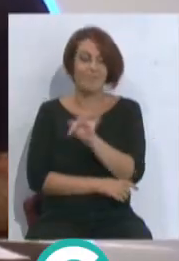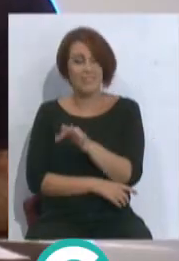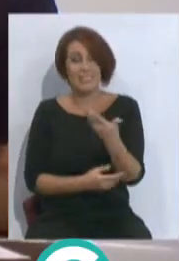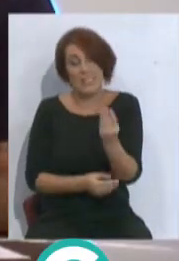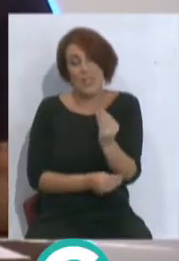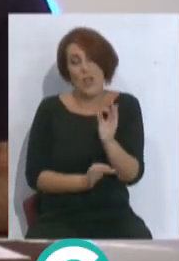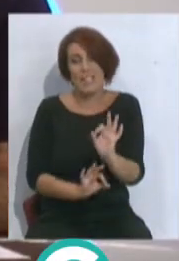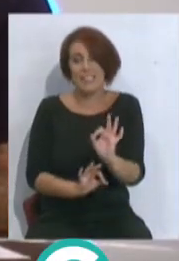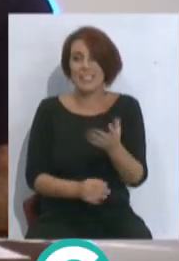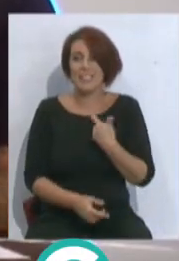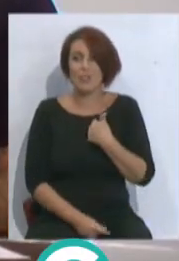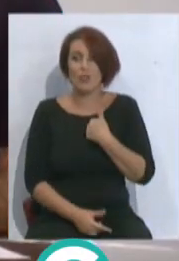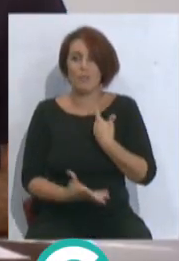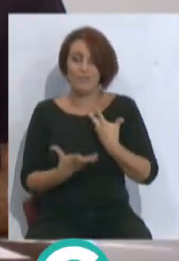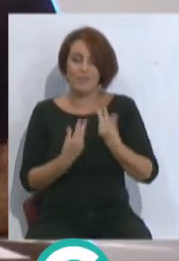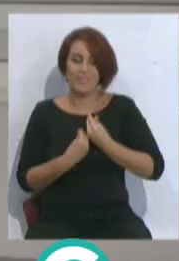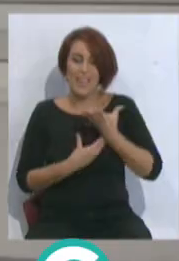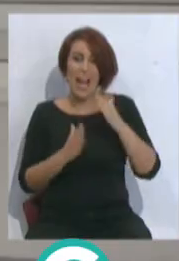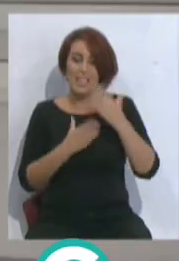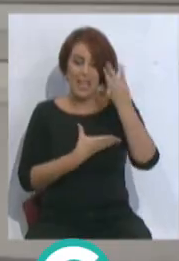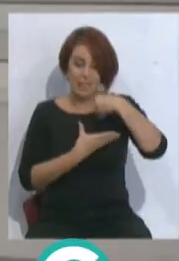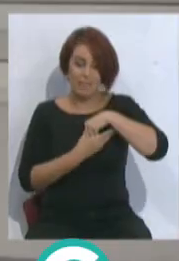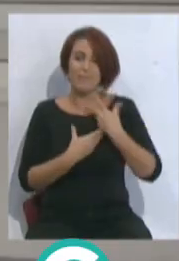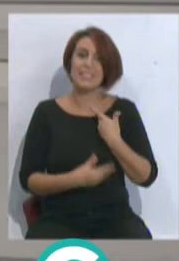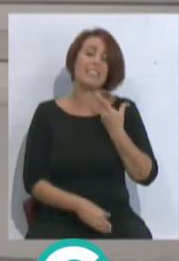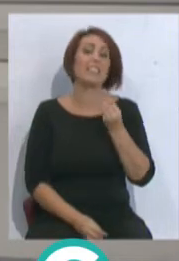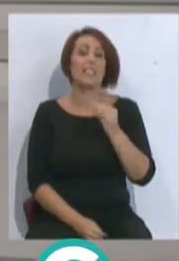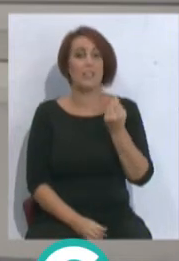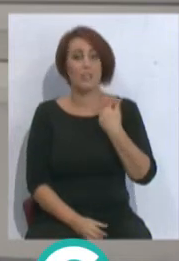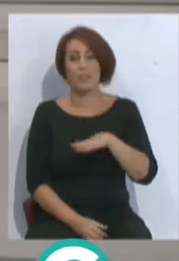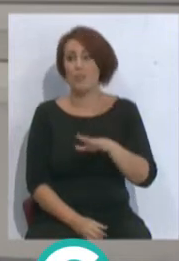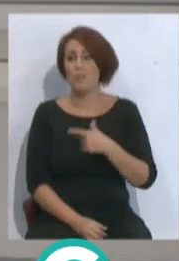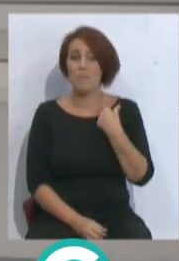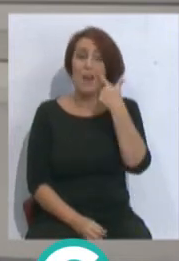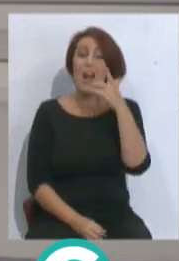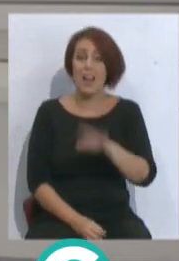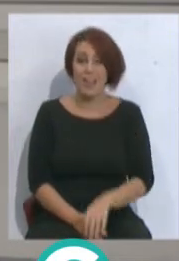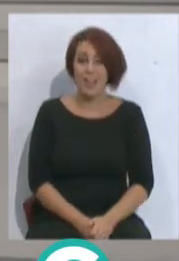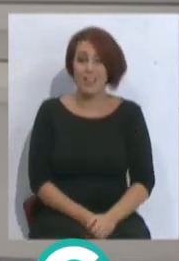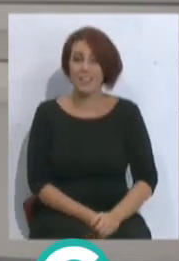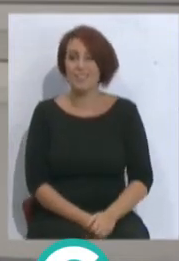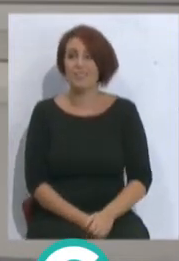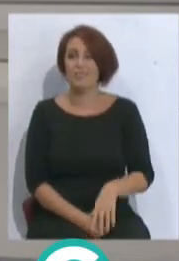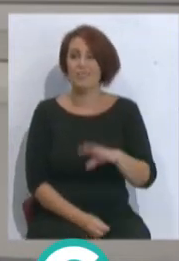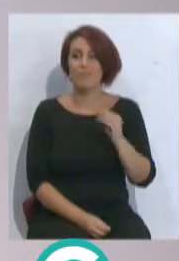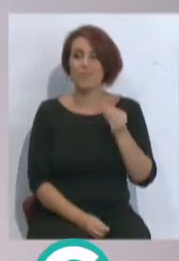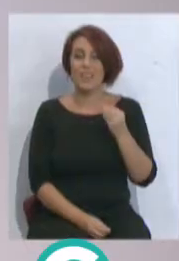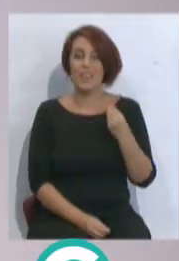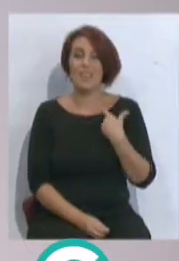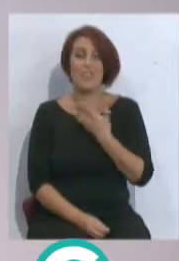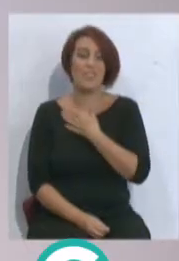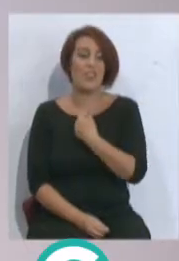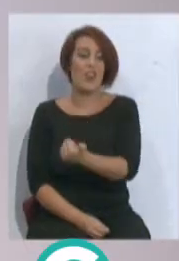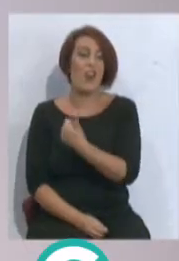¿sabes? Ahora lo tengo yo recogido en mi casa. El niño salió rana. No salió rana. El niño lo quiere que lo recoja.